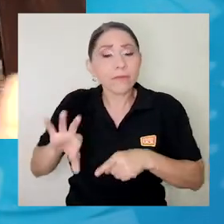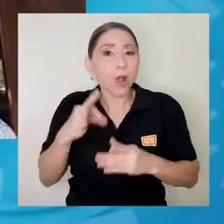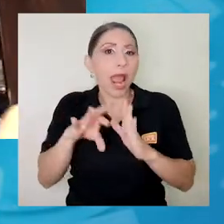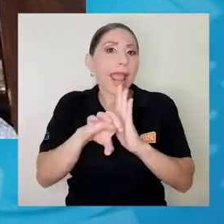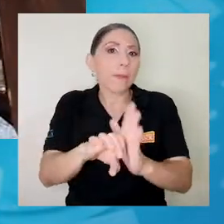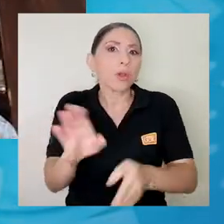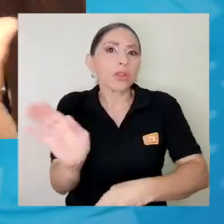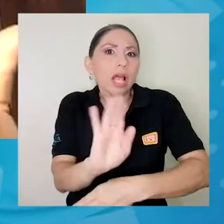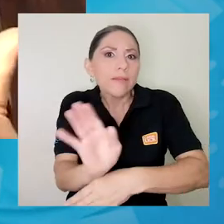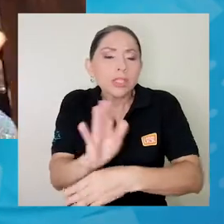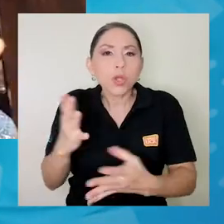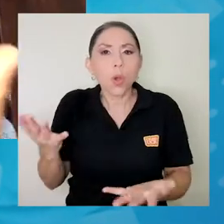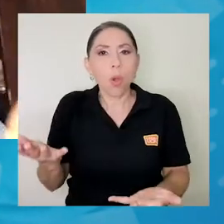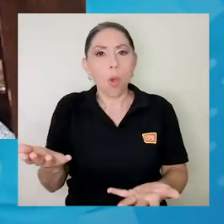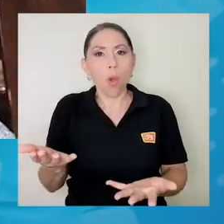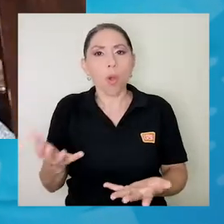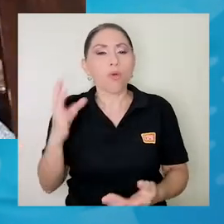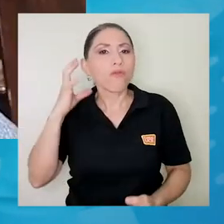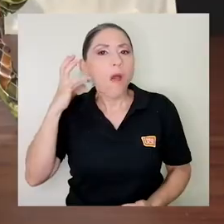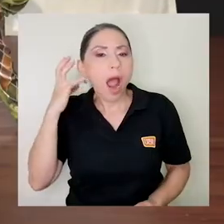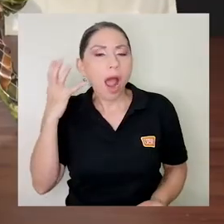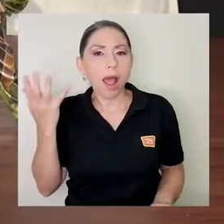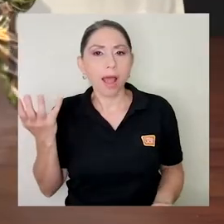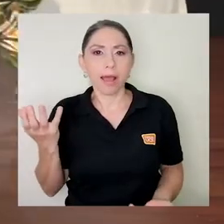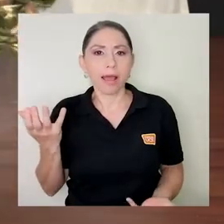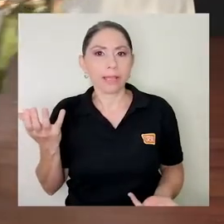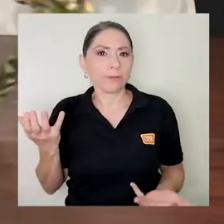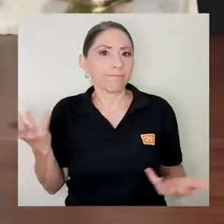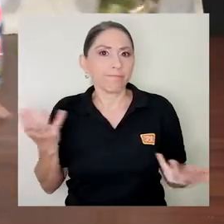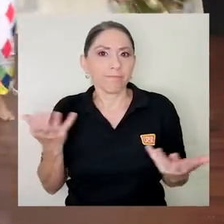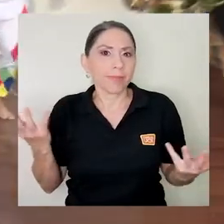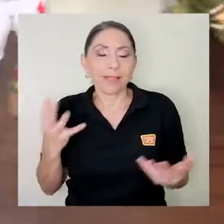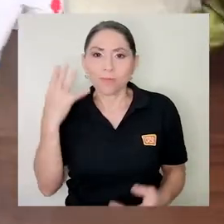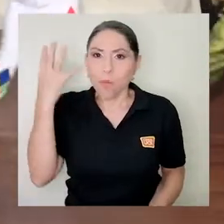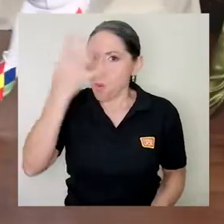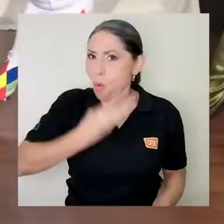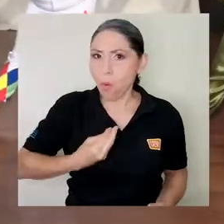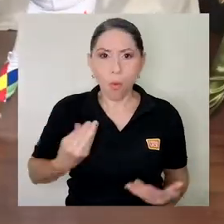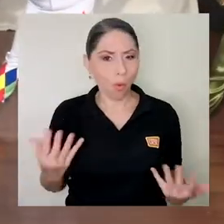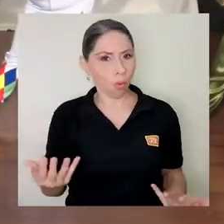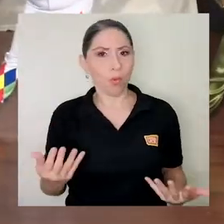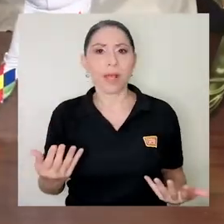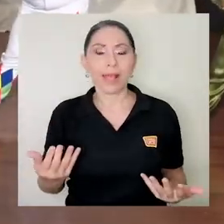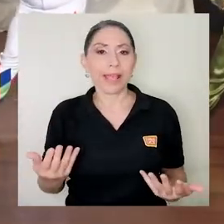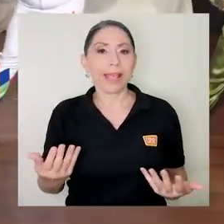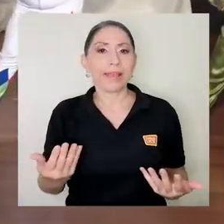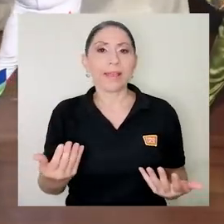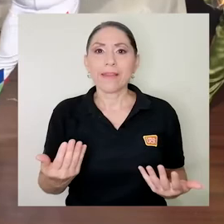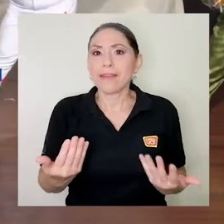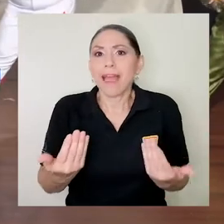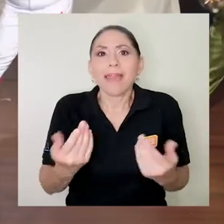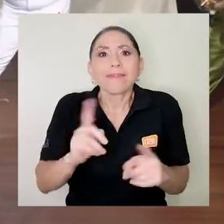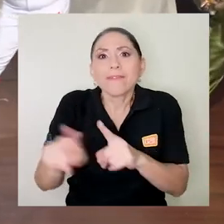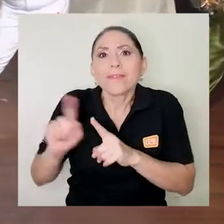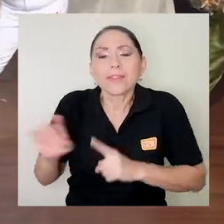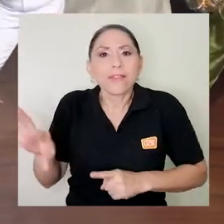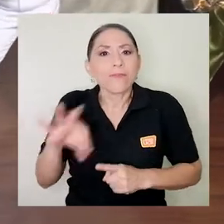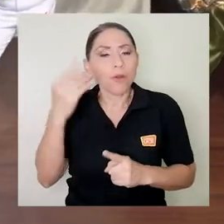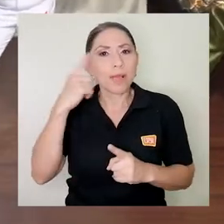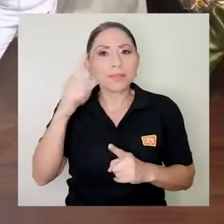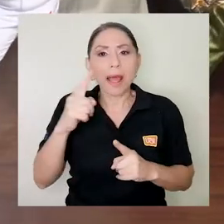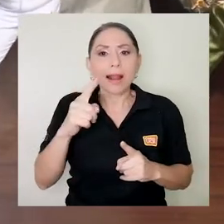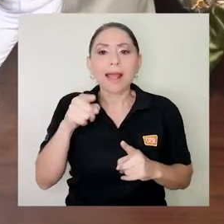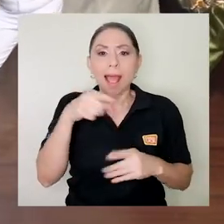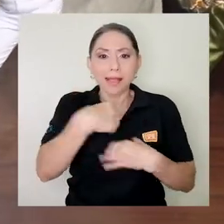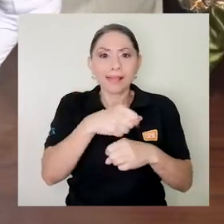la televisión, como la radio. Es muy hermoso, ¿verdad? Y hay formas y maneras de complementarlo.